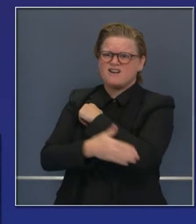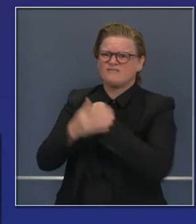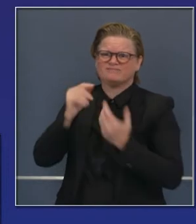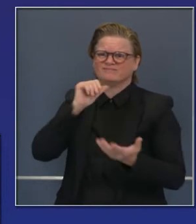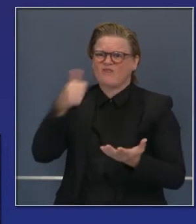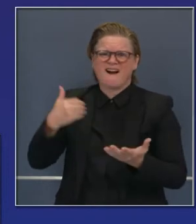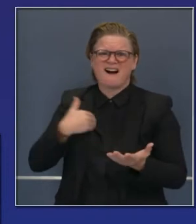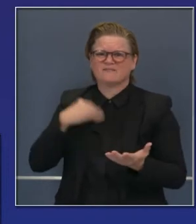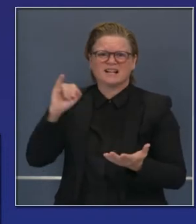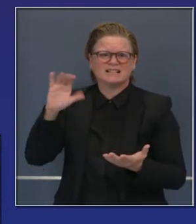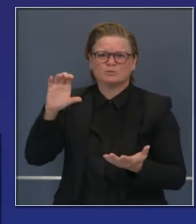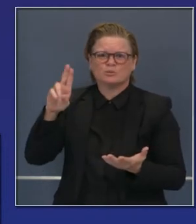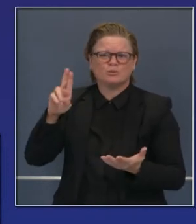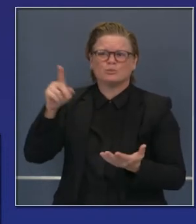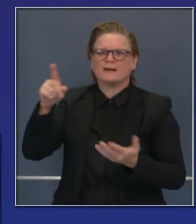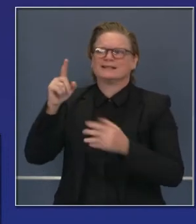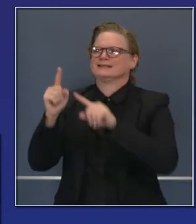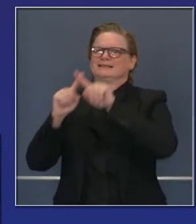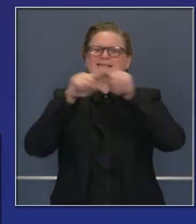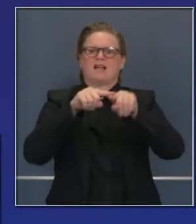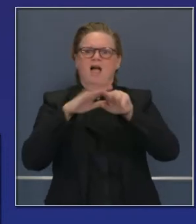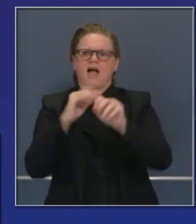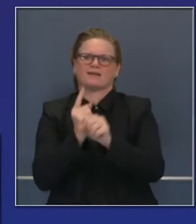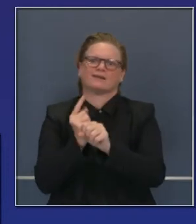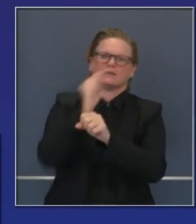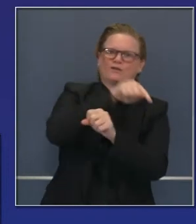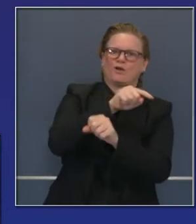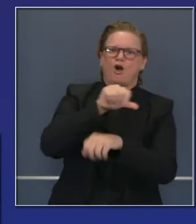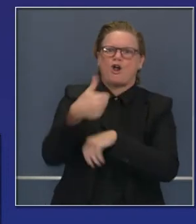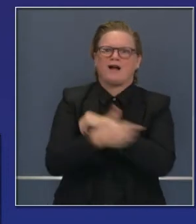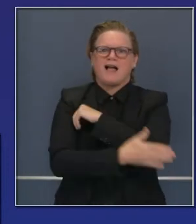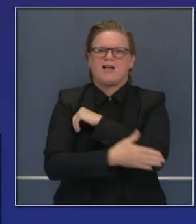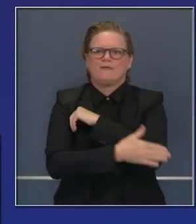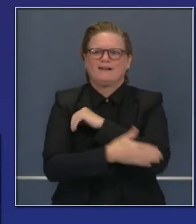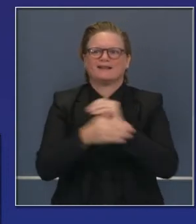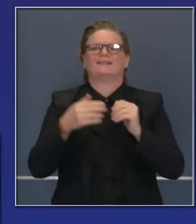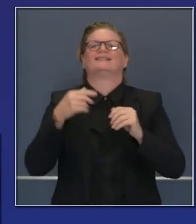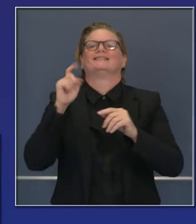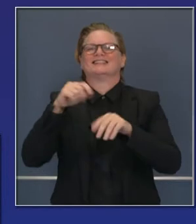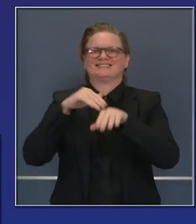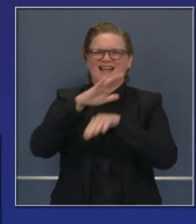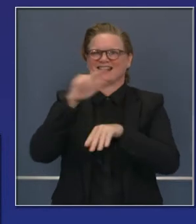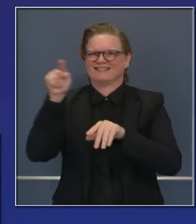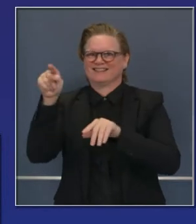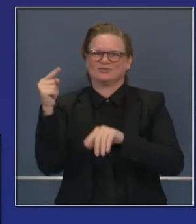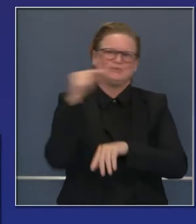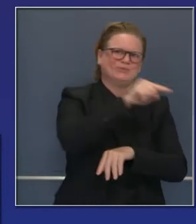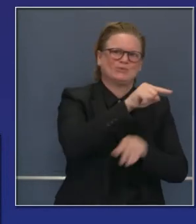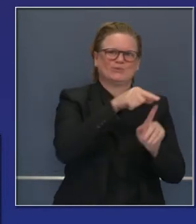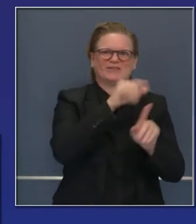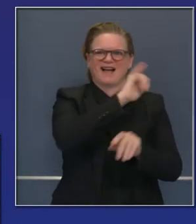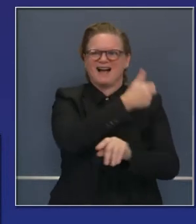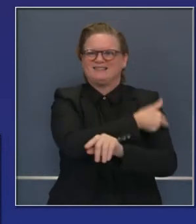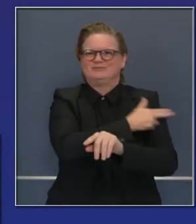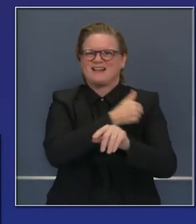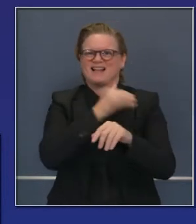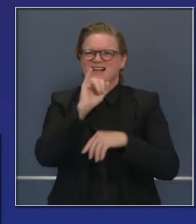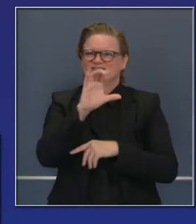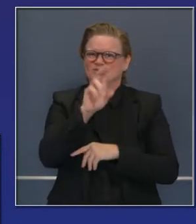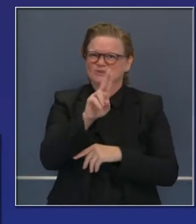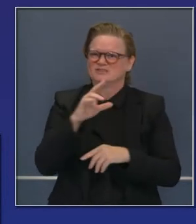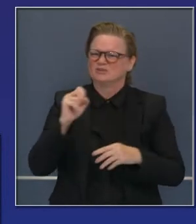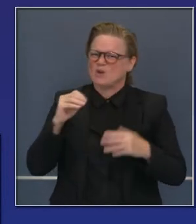camas de cuidados intensivos y dependen de los hospitales regionales y otros sistemas. Así que estamos